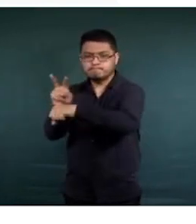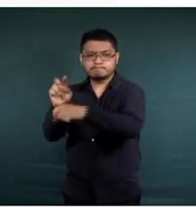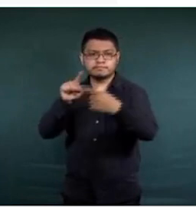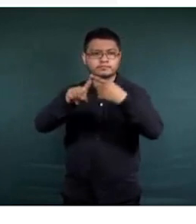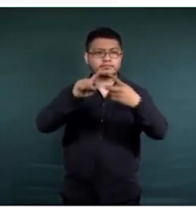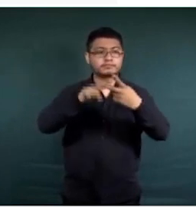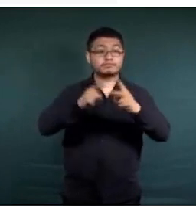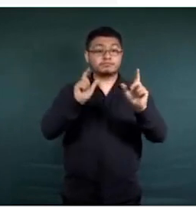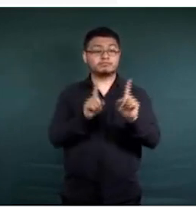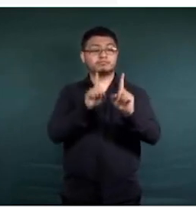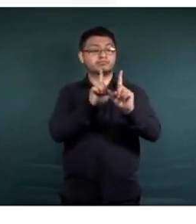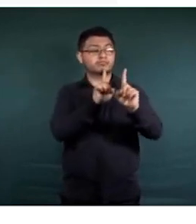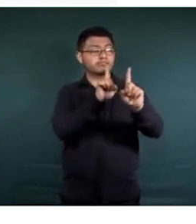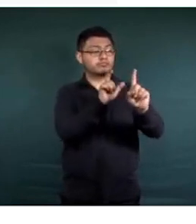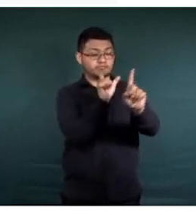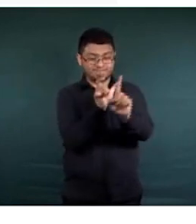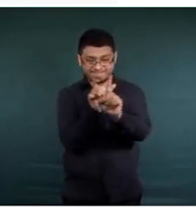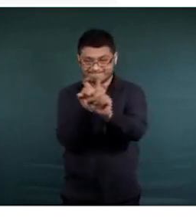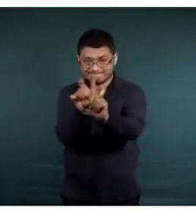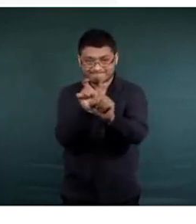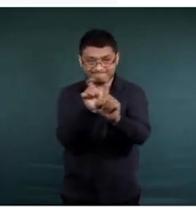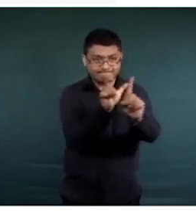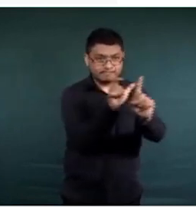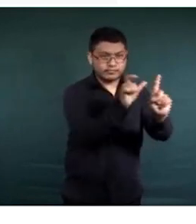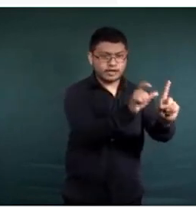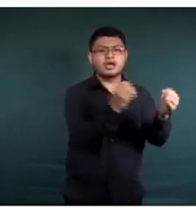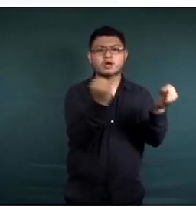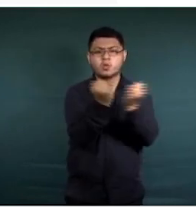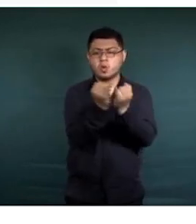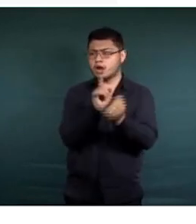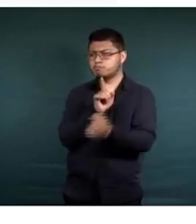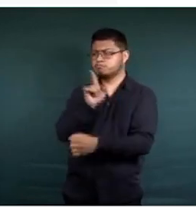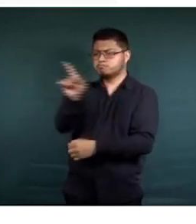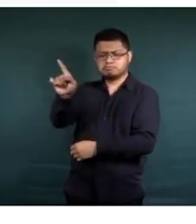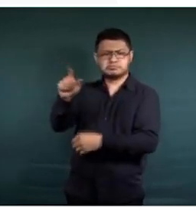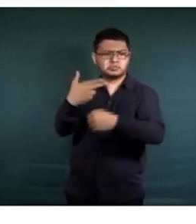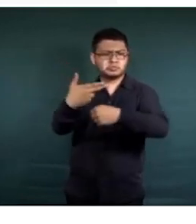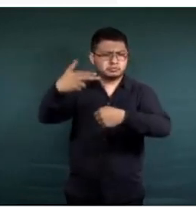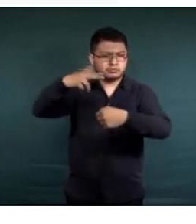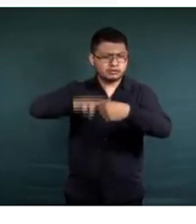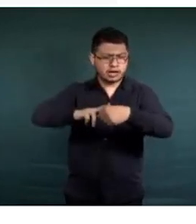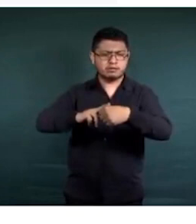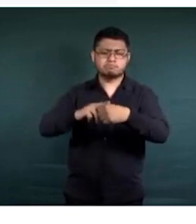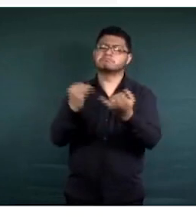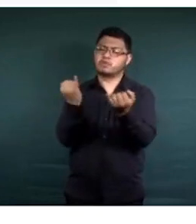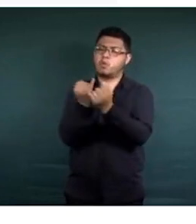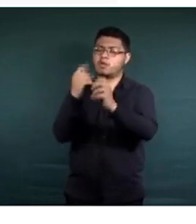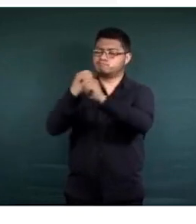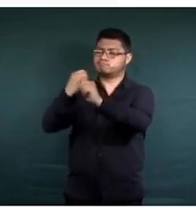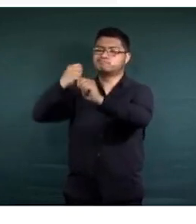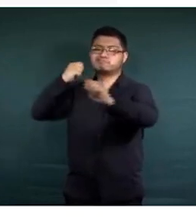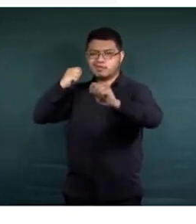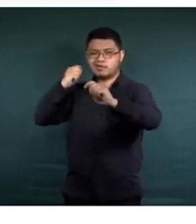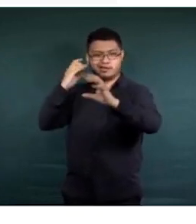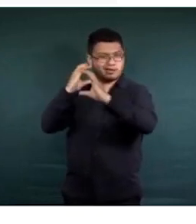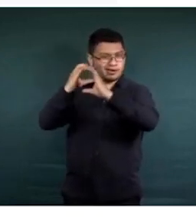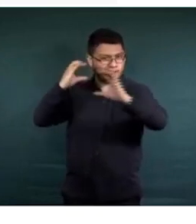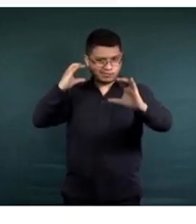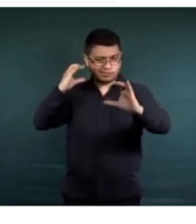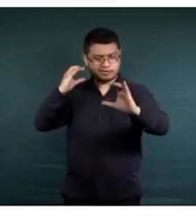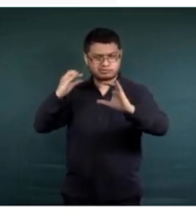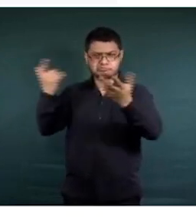escoltas a los abastecimientos médicos, el transporte de insumos, ya sea por vía